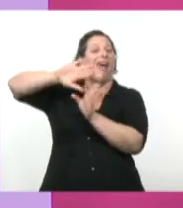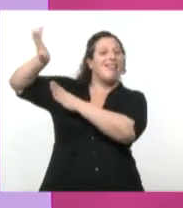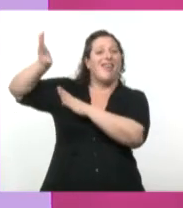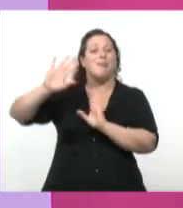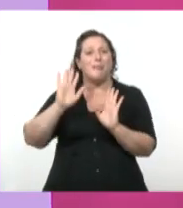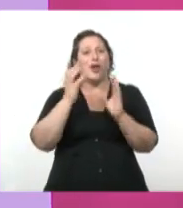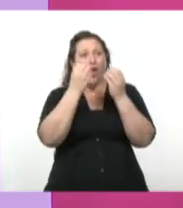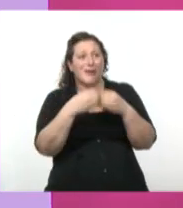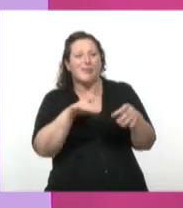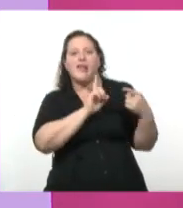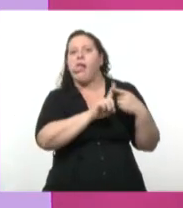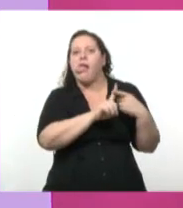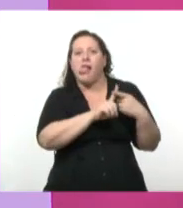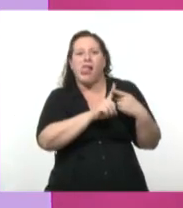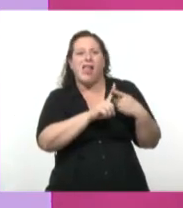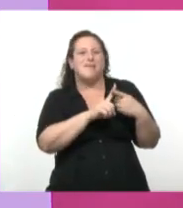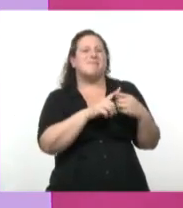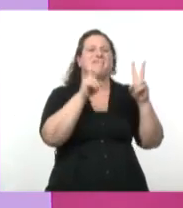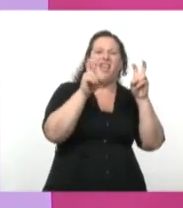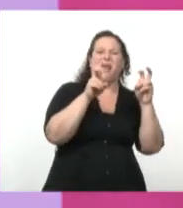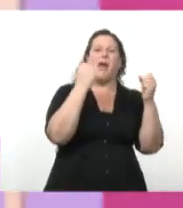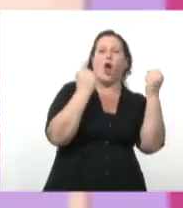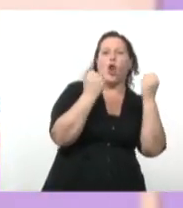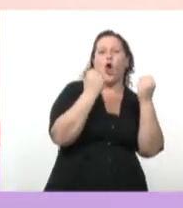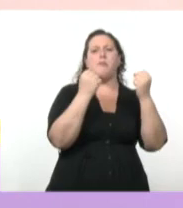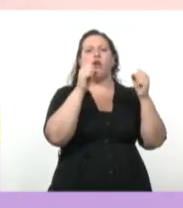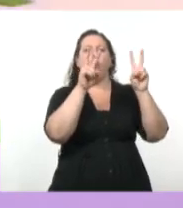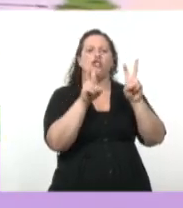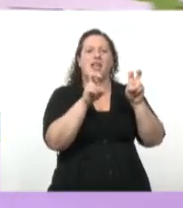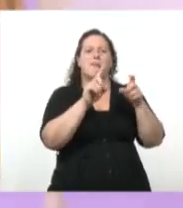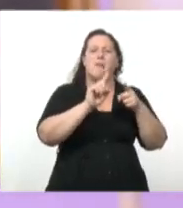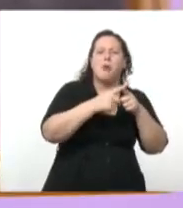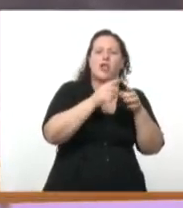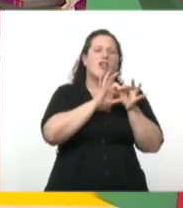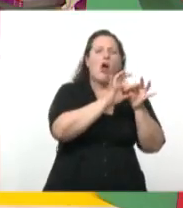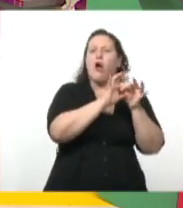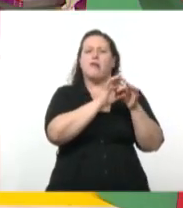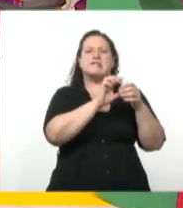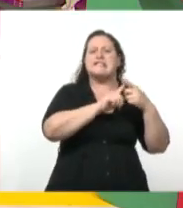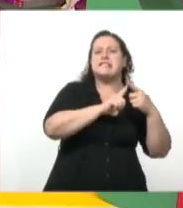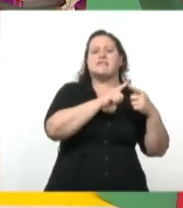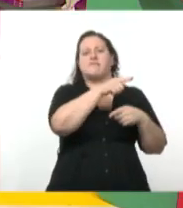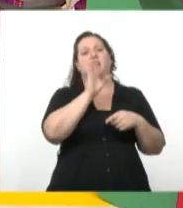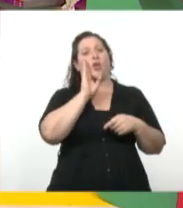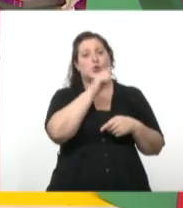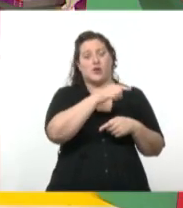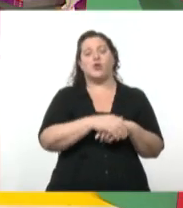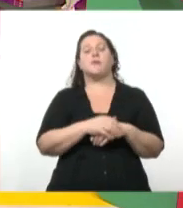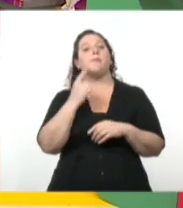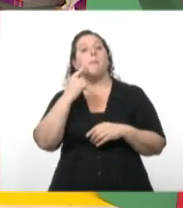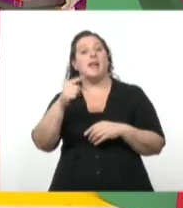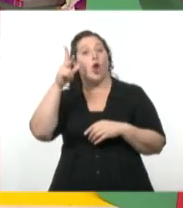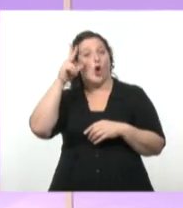muy intensas con Estados Unidos. De hecho, la independencia de Cuba se da, como recién dije, lo voy a poner por acá, en 1898,